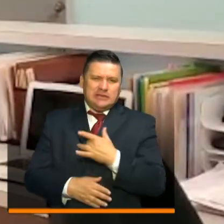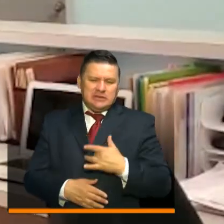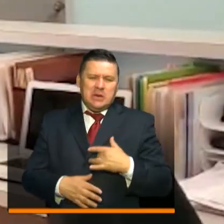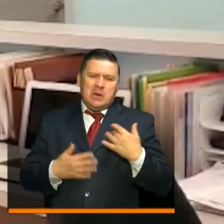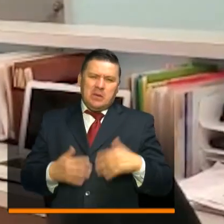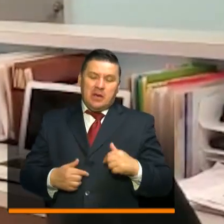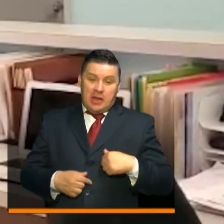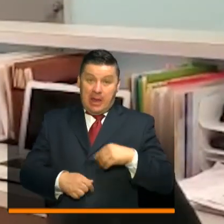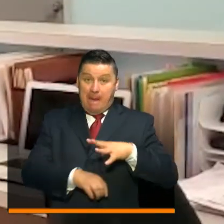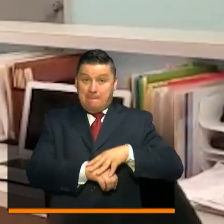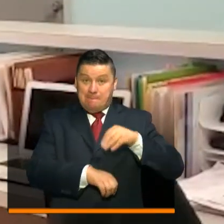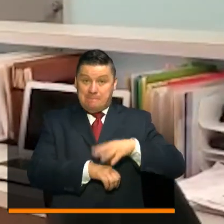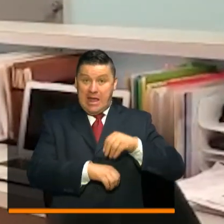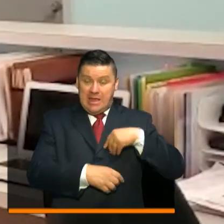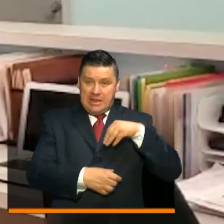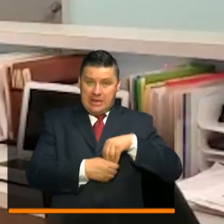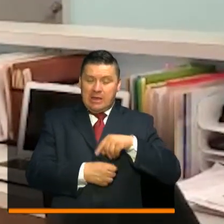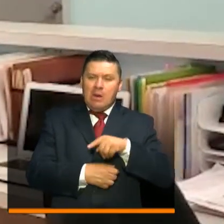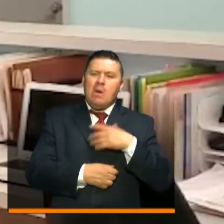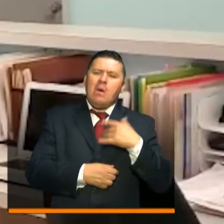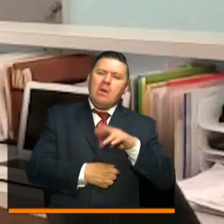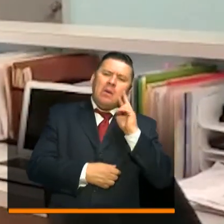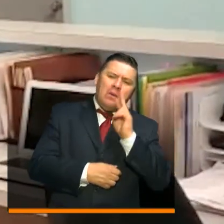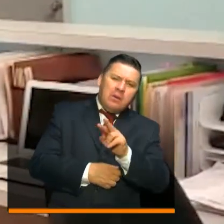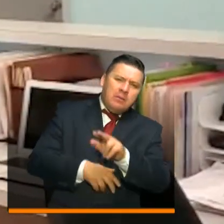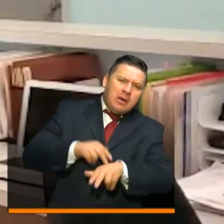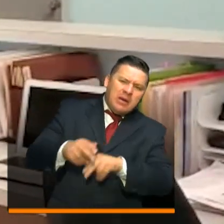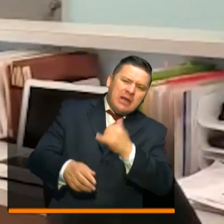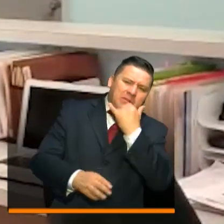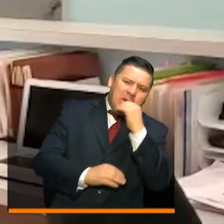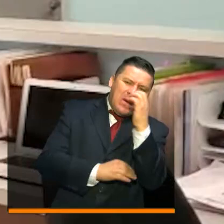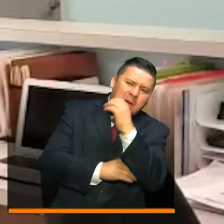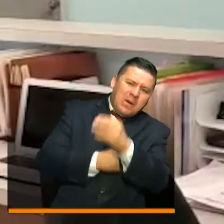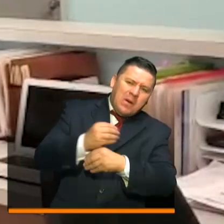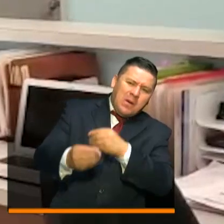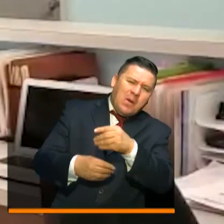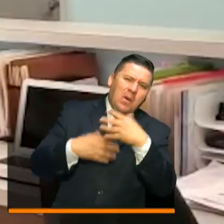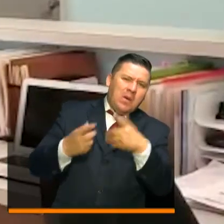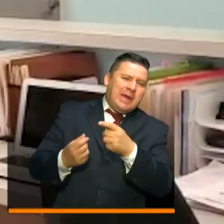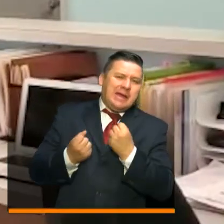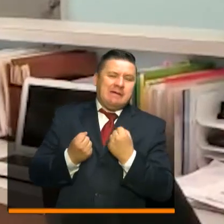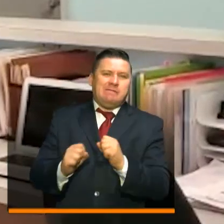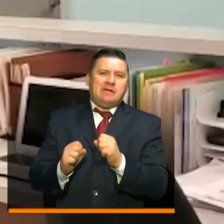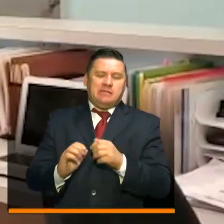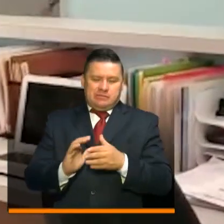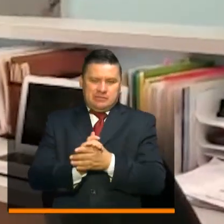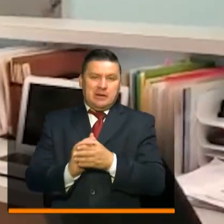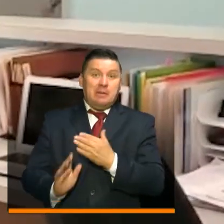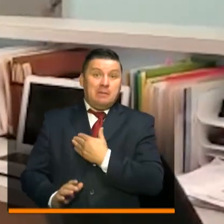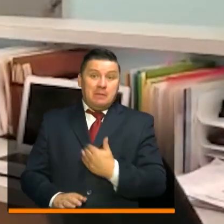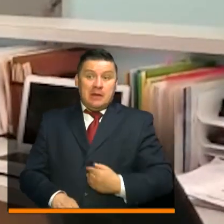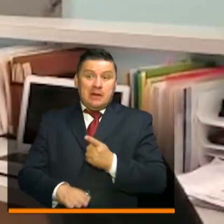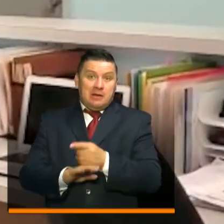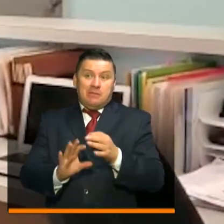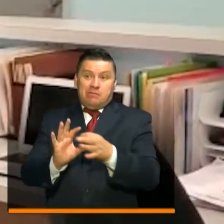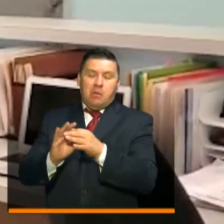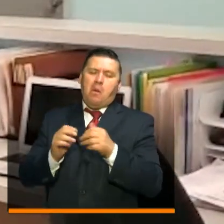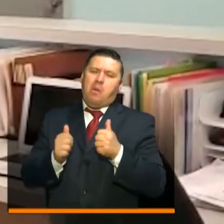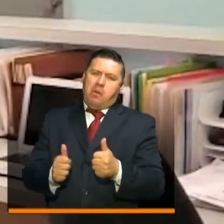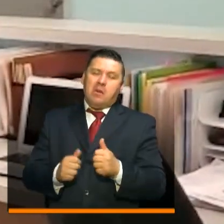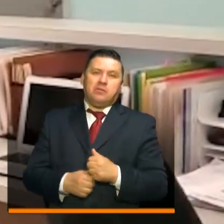Desde acá, desde Miami, Florida, hemos seguido paso a paso todo lo que han hecho allá. Un gran esfuerzo de la mano de la presidencia de la República.